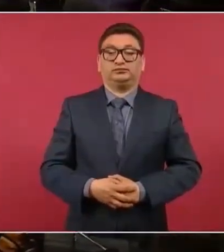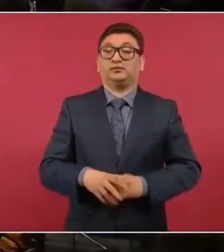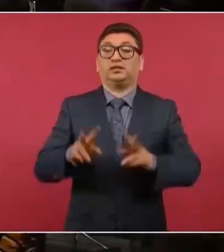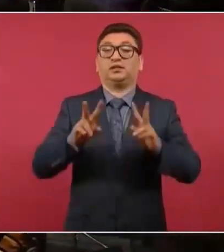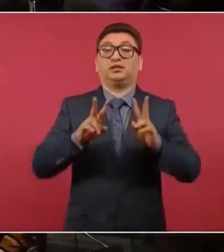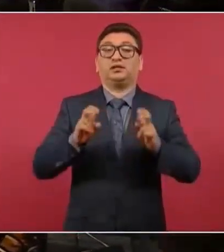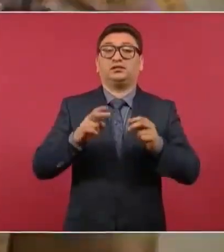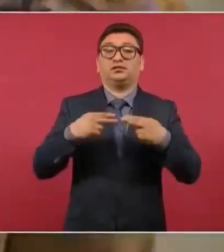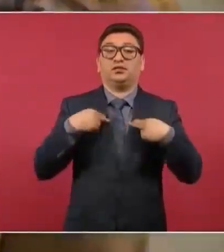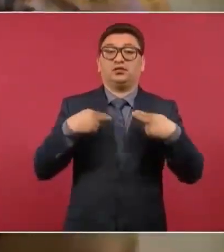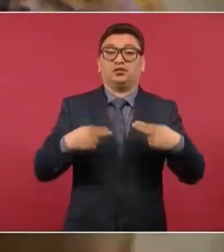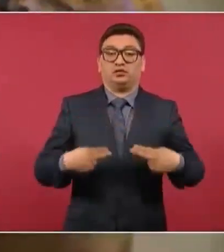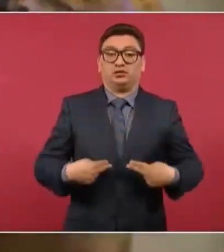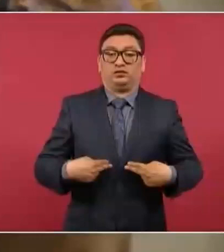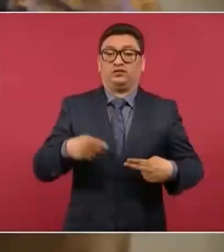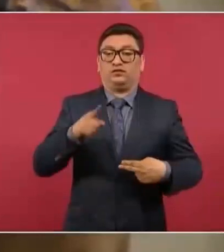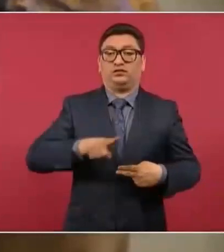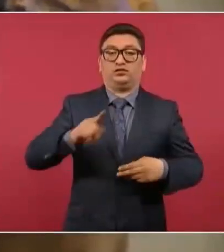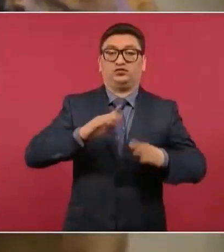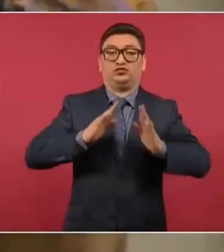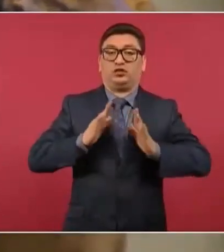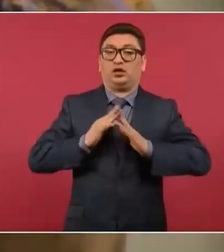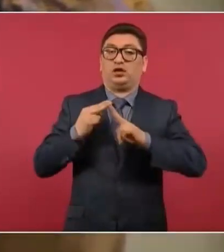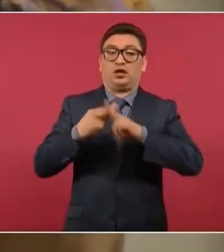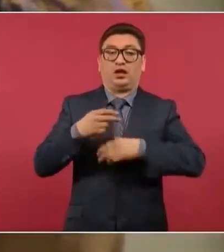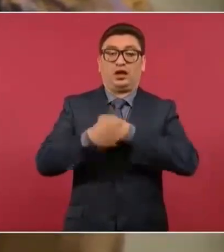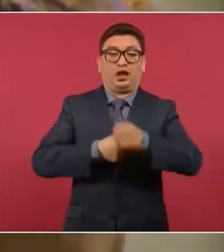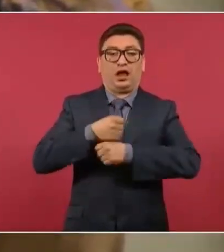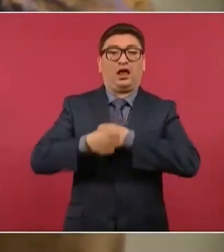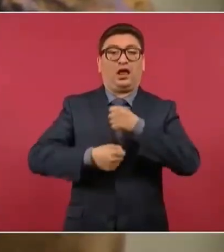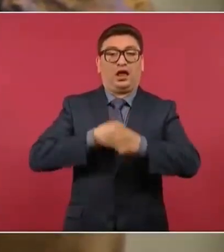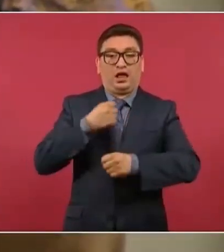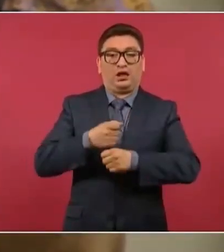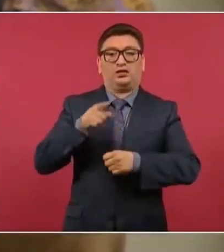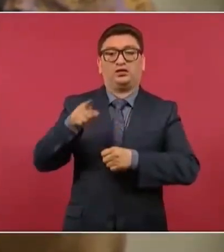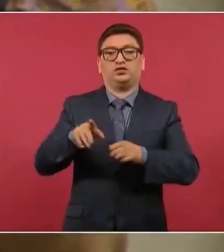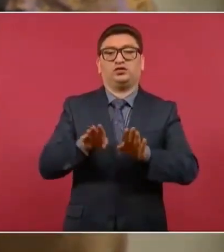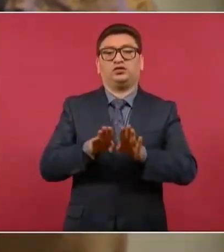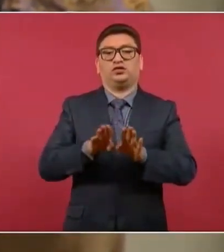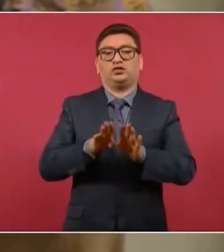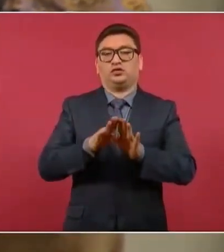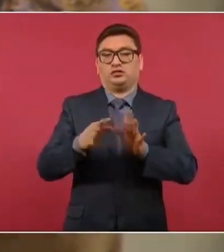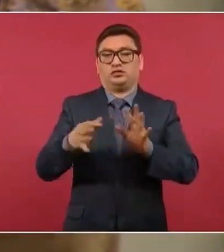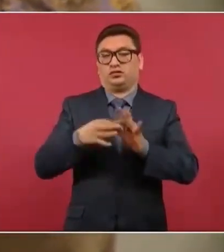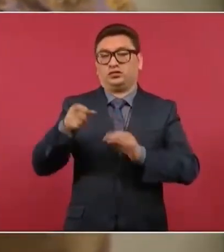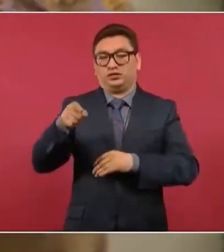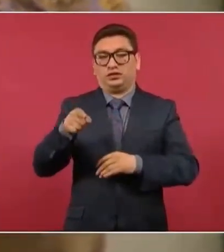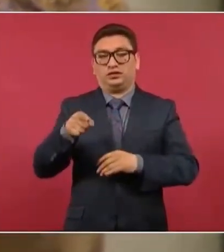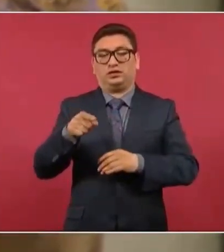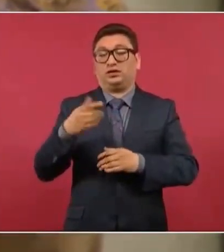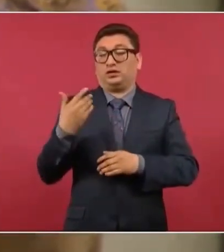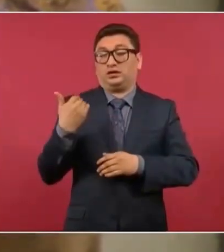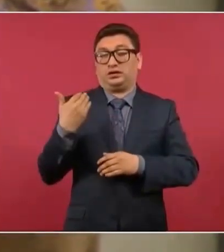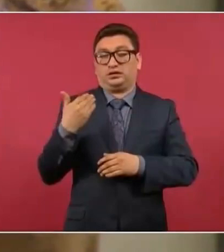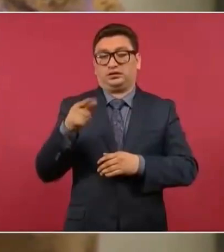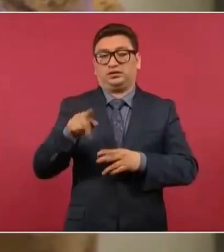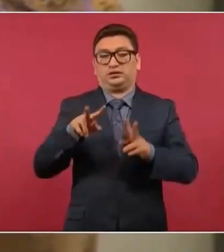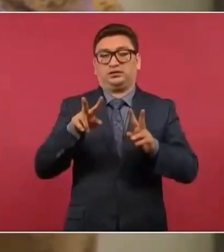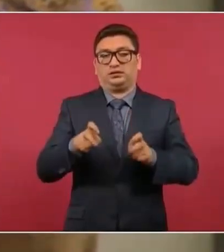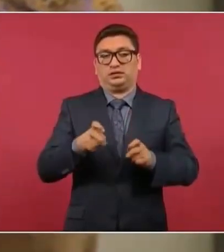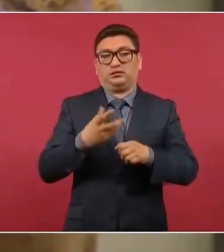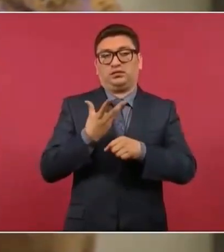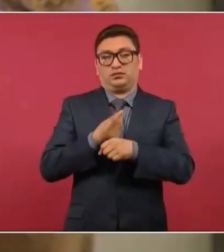militares, que por muchos años, por más de una década, han tenido pues contratos con bolsos por parte de la Sedena, que últimamente también en temas de